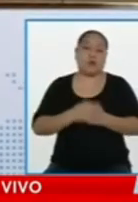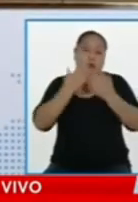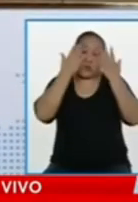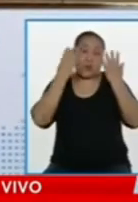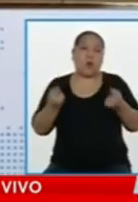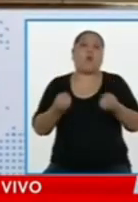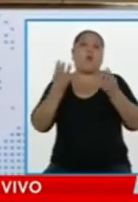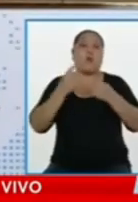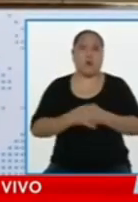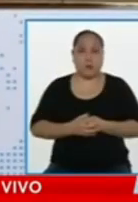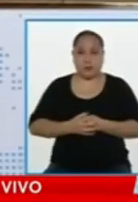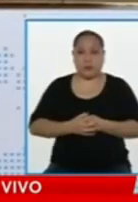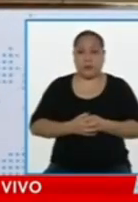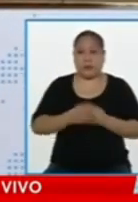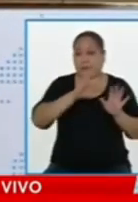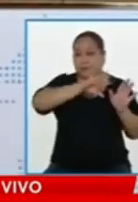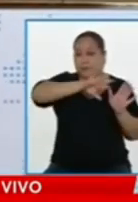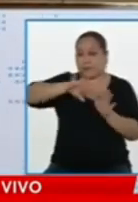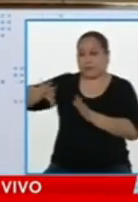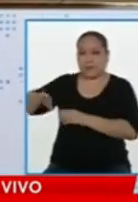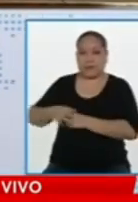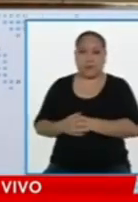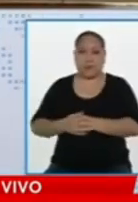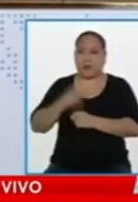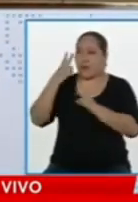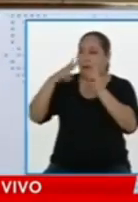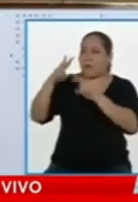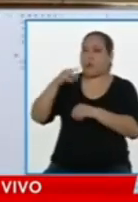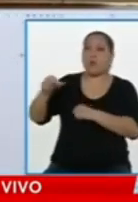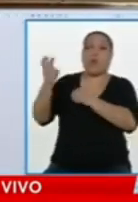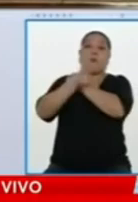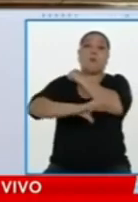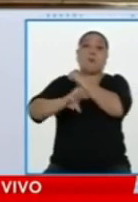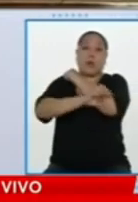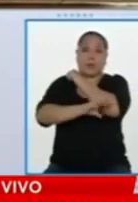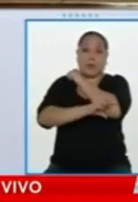crecido algo. Lo vamos a encontrar carcomido por las ratas en las hogarillas.